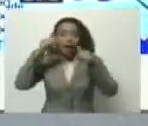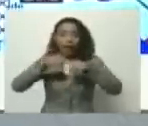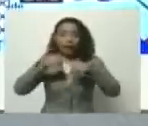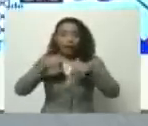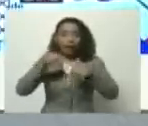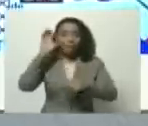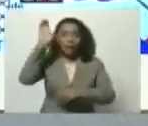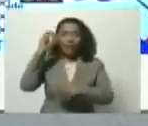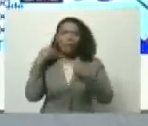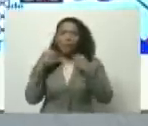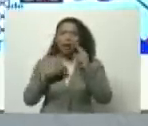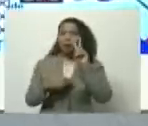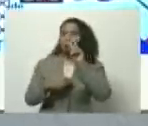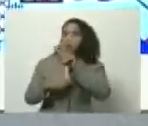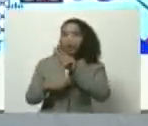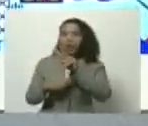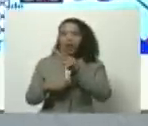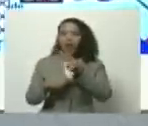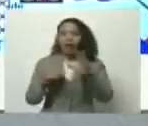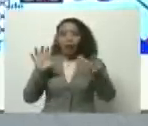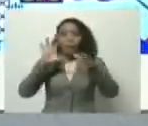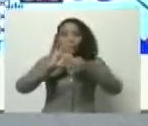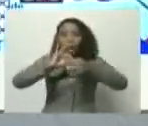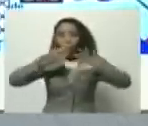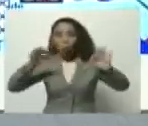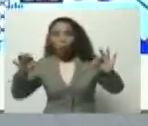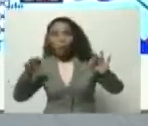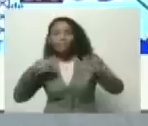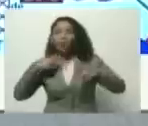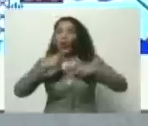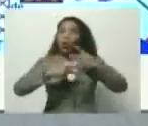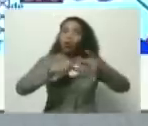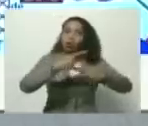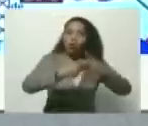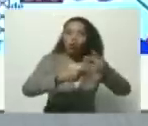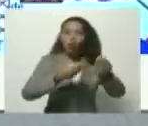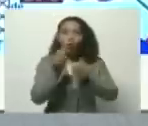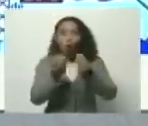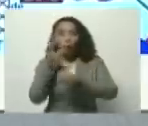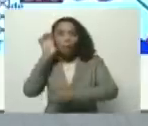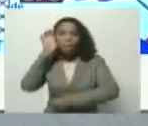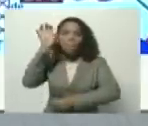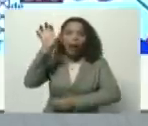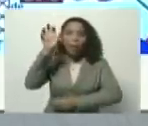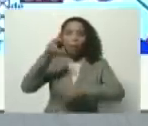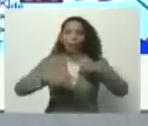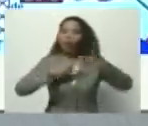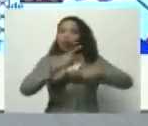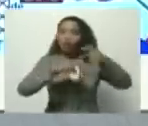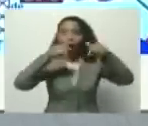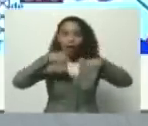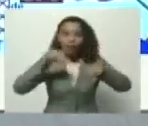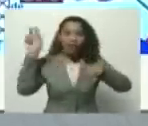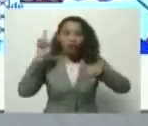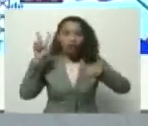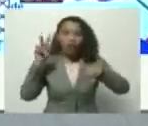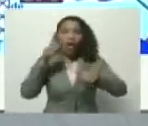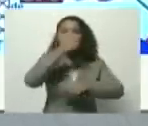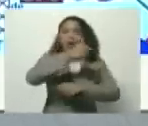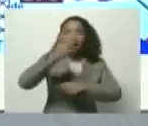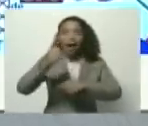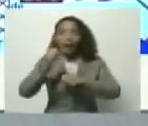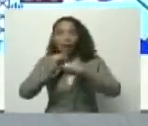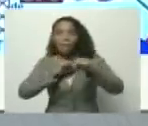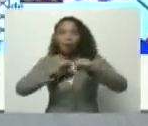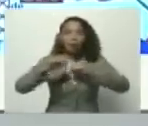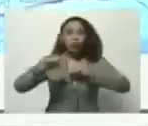para ver los encadenamientos productivos, para ver el mapa productivo de Venezuela, de cada motor productivo